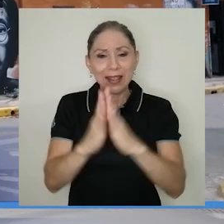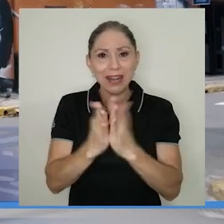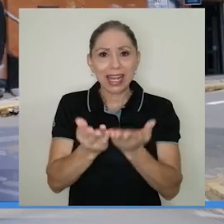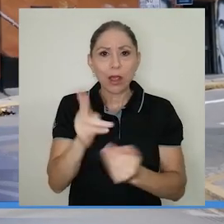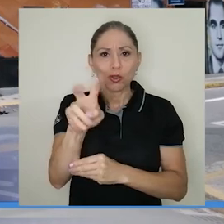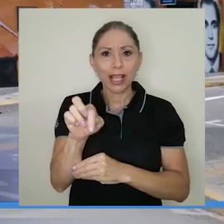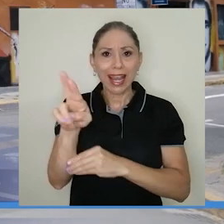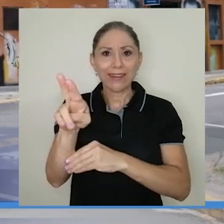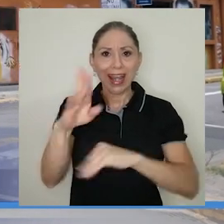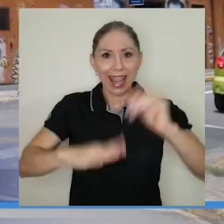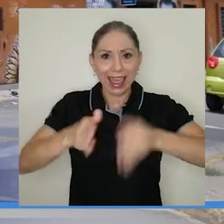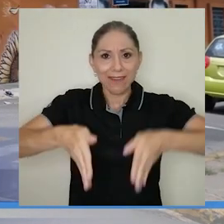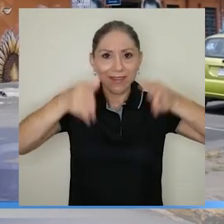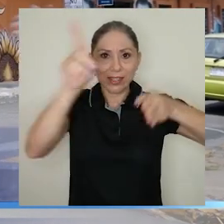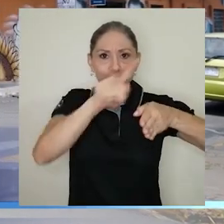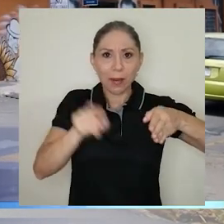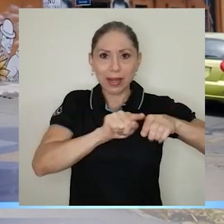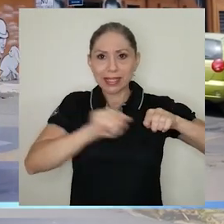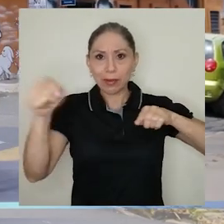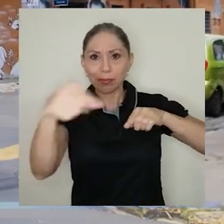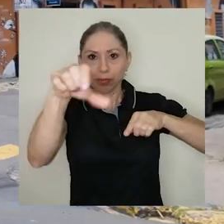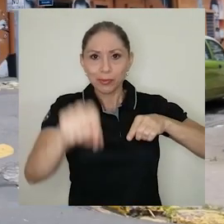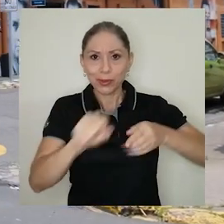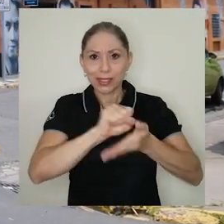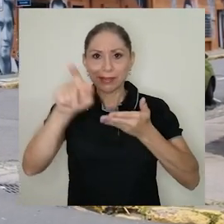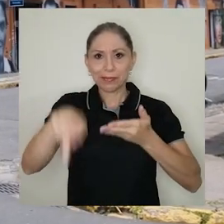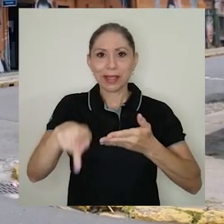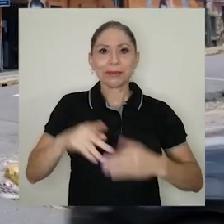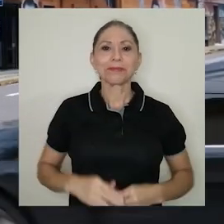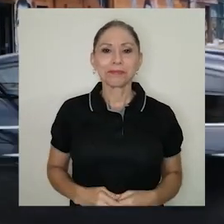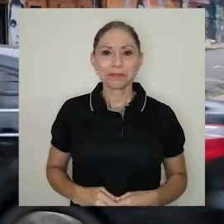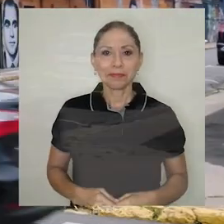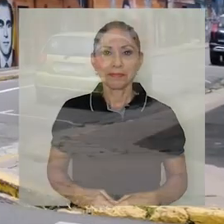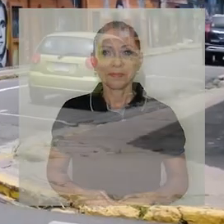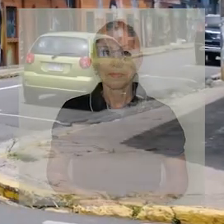al costado sur del edificio Zaprisa, en San Pedro de Montes de Oca.